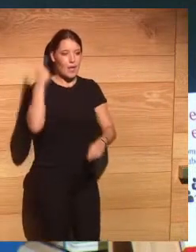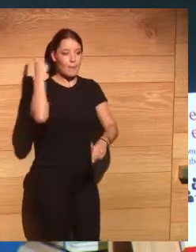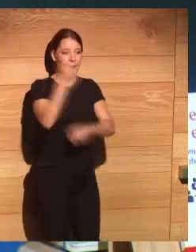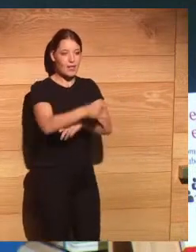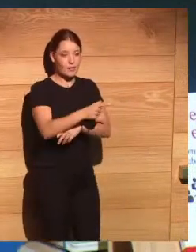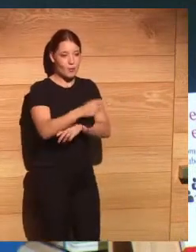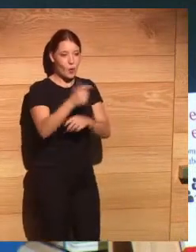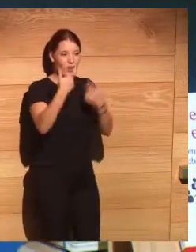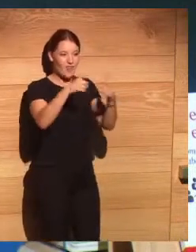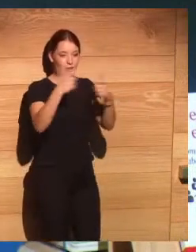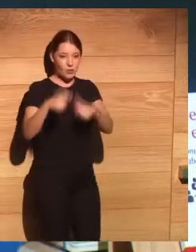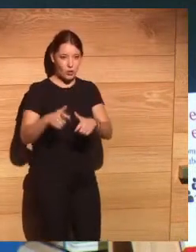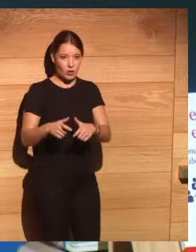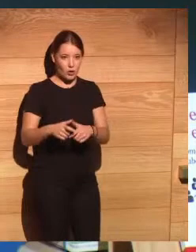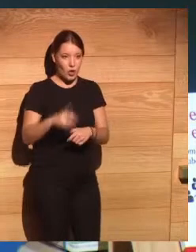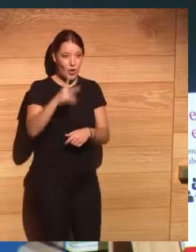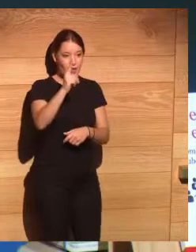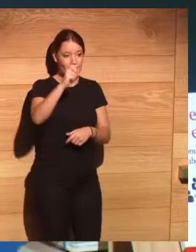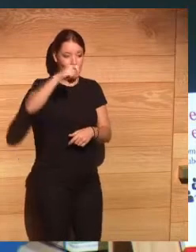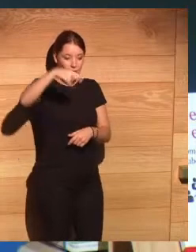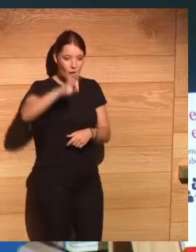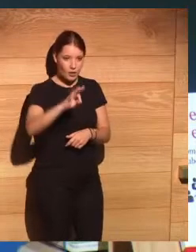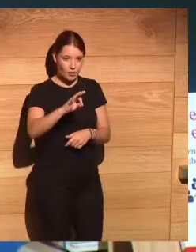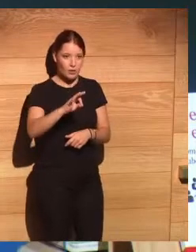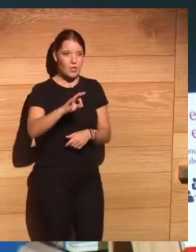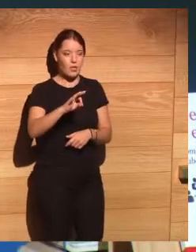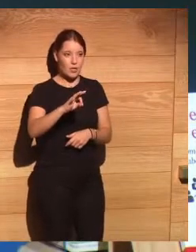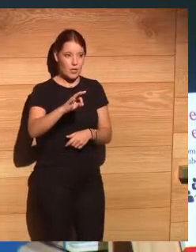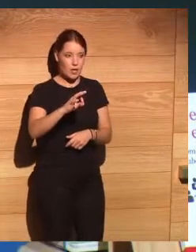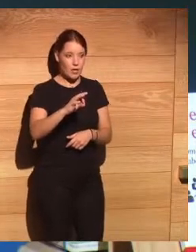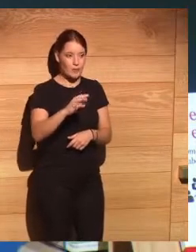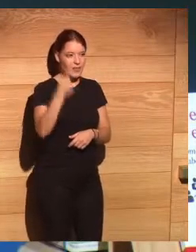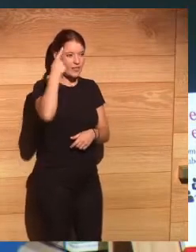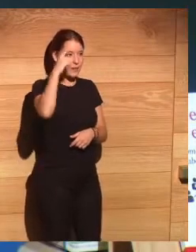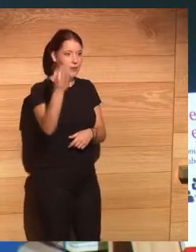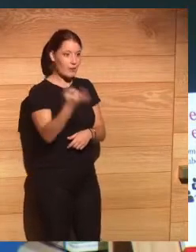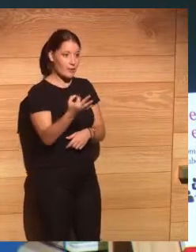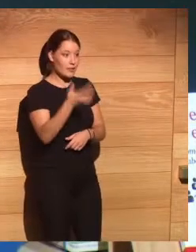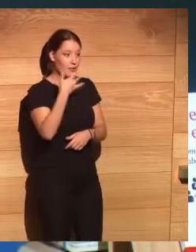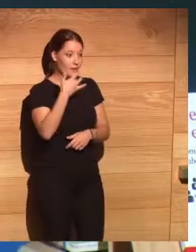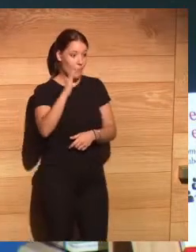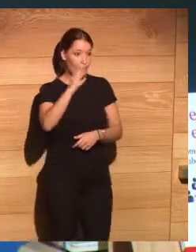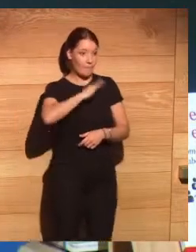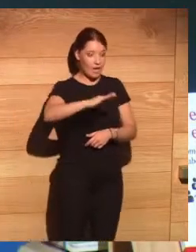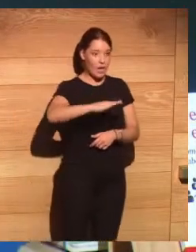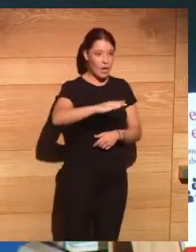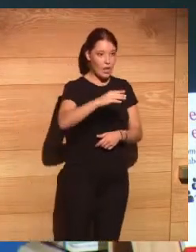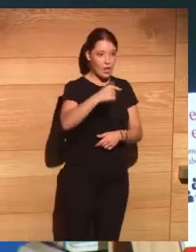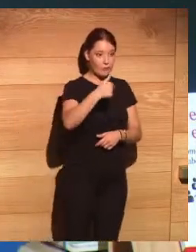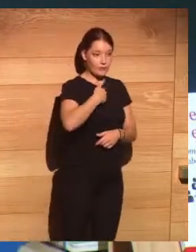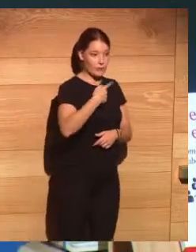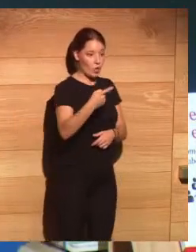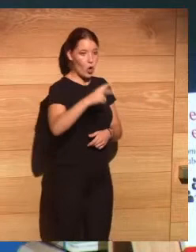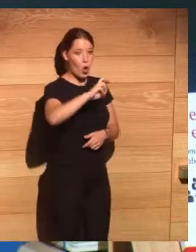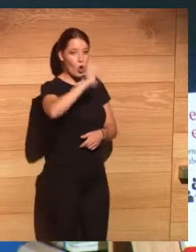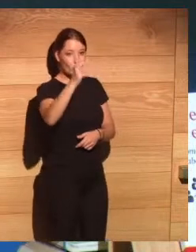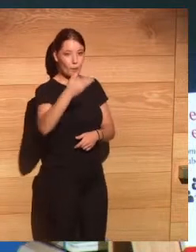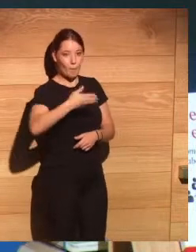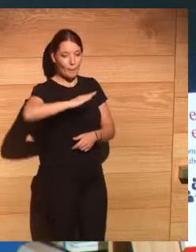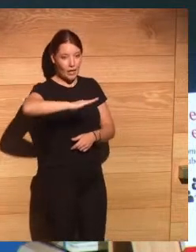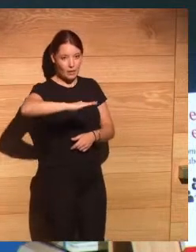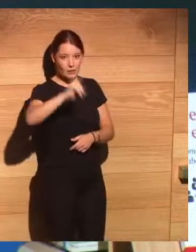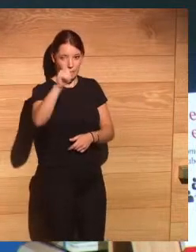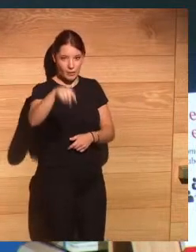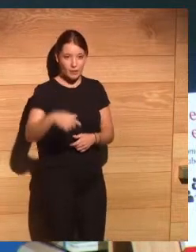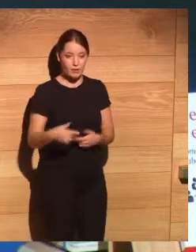una programación en un chatbot que claramente sepa que si es mal para él es mal para el otro o por ejemplo como habla Habernas